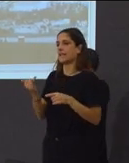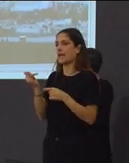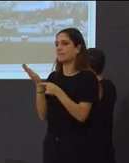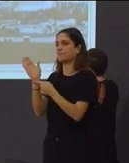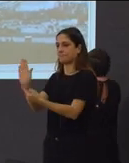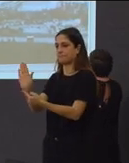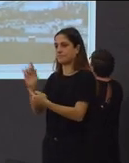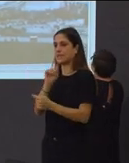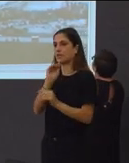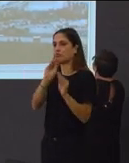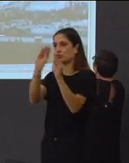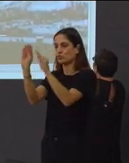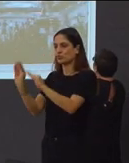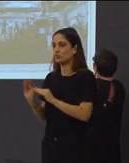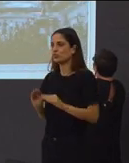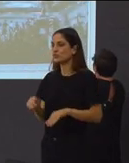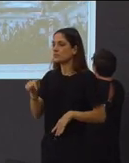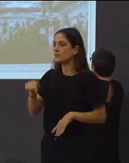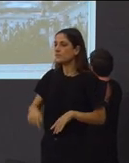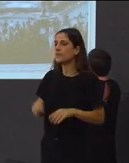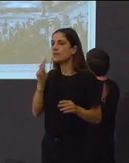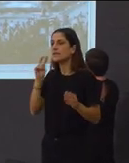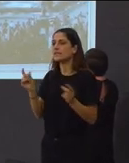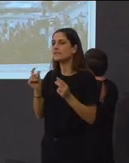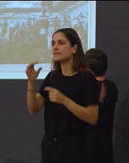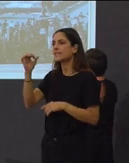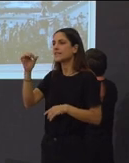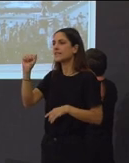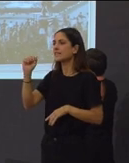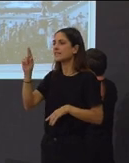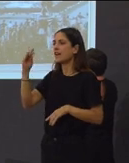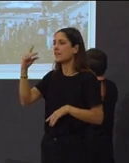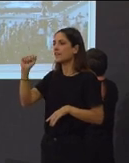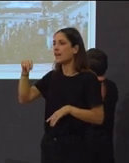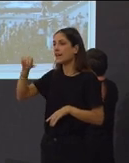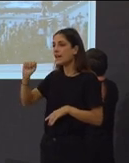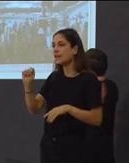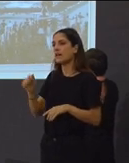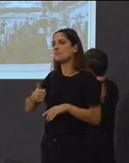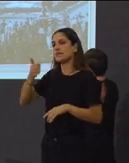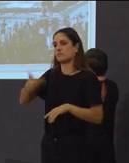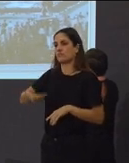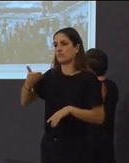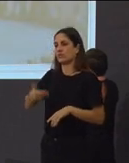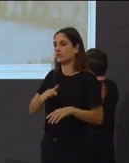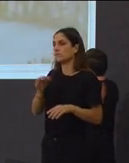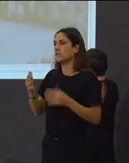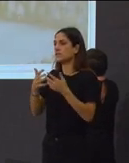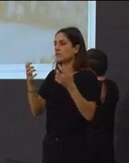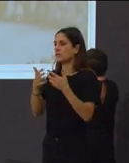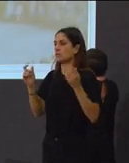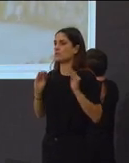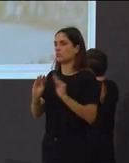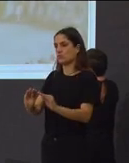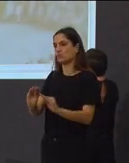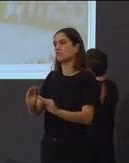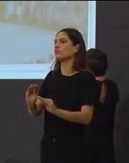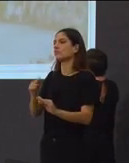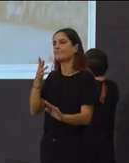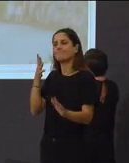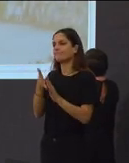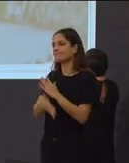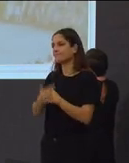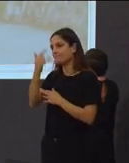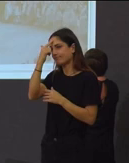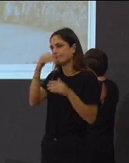Según Maragall, la sardana es la más bella danza de la región catalana y sus inmortales versos, afirmándolo así, sirven de